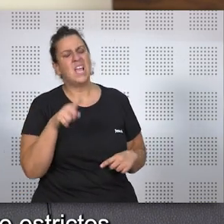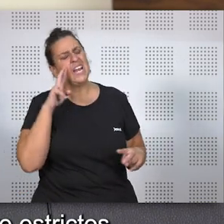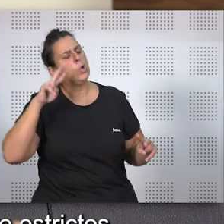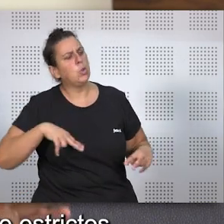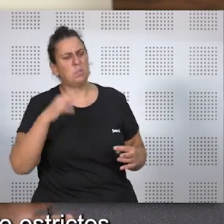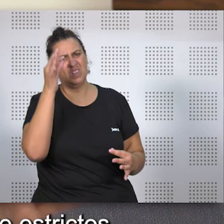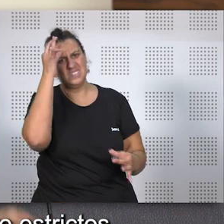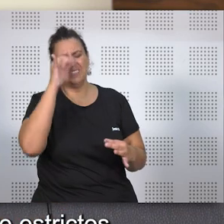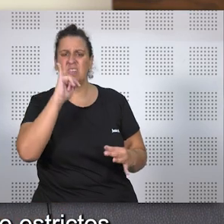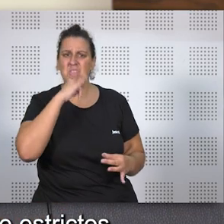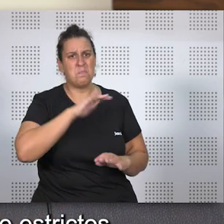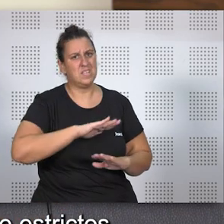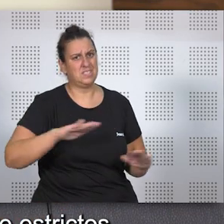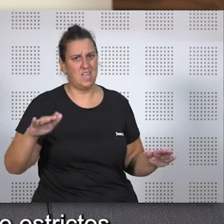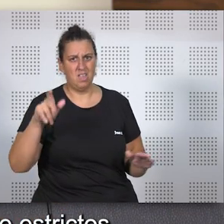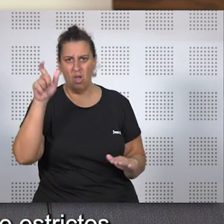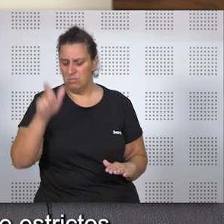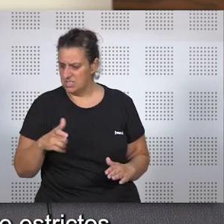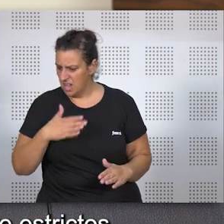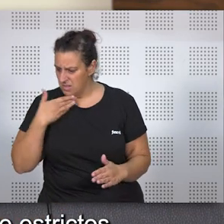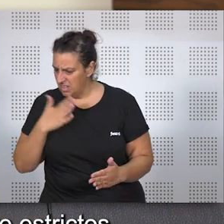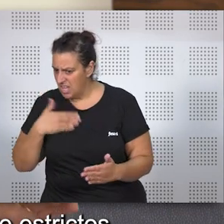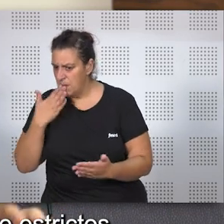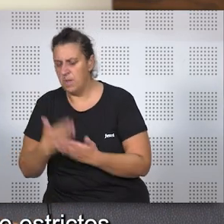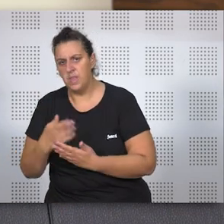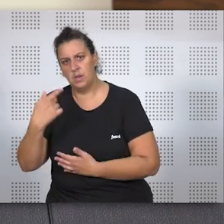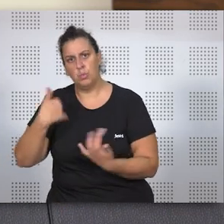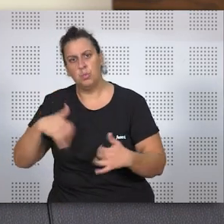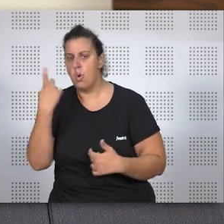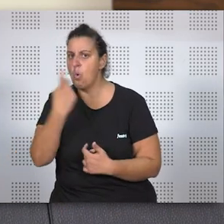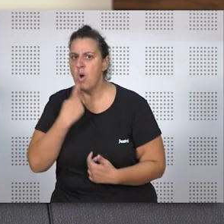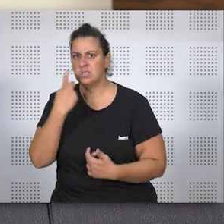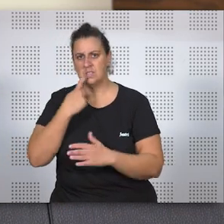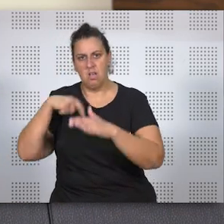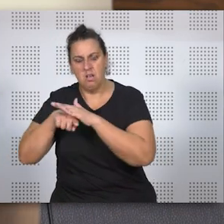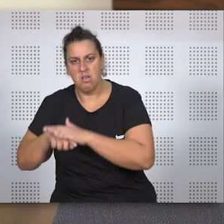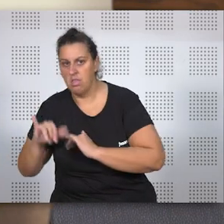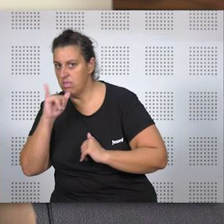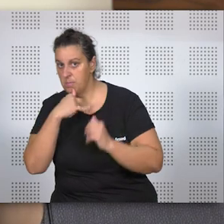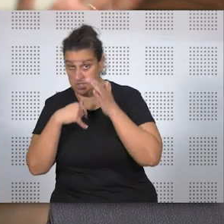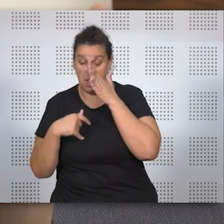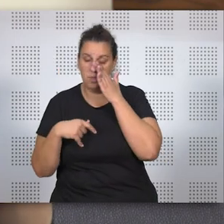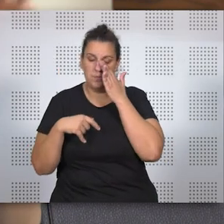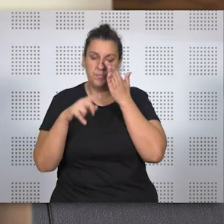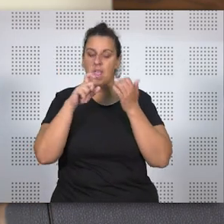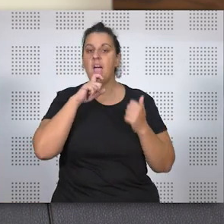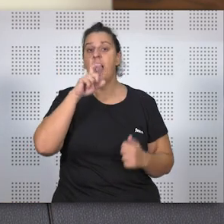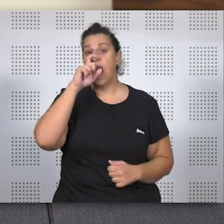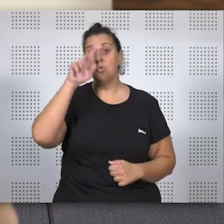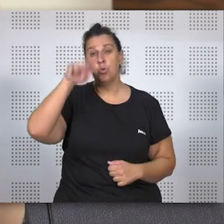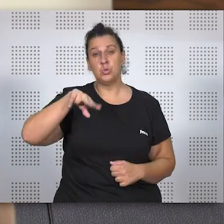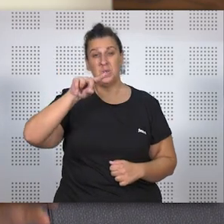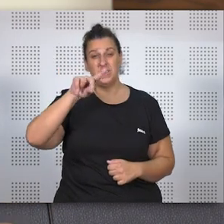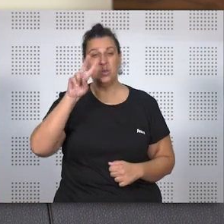demandantes para las personas que la quieran solicitar. En el año 2021, ya sabemos que hubo una vorágine también